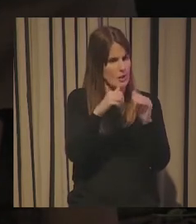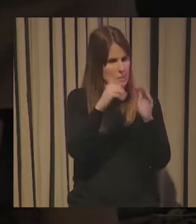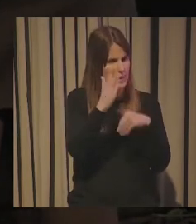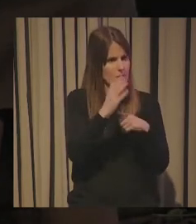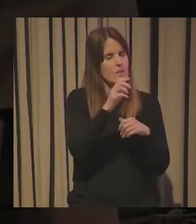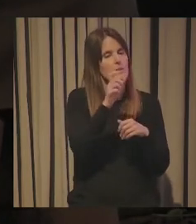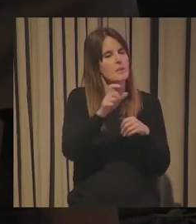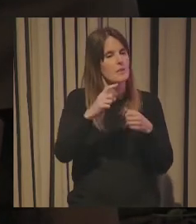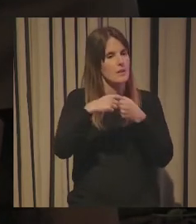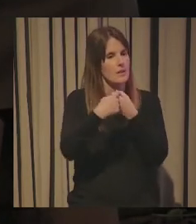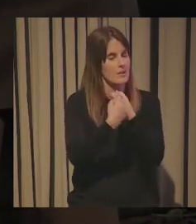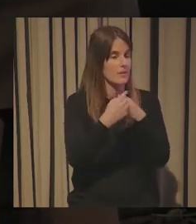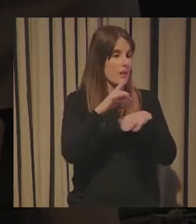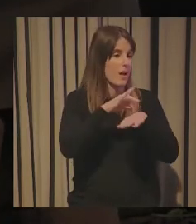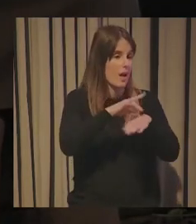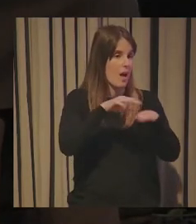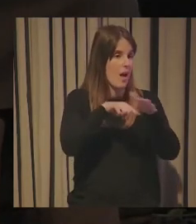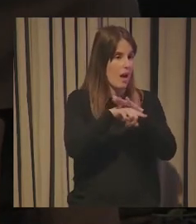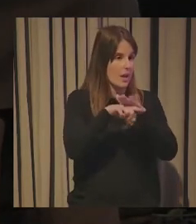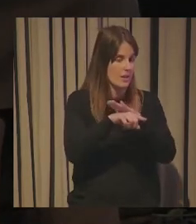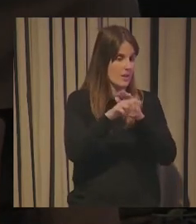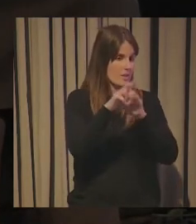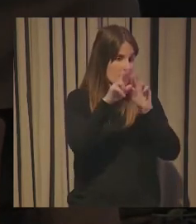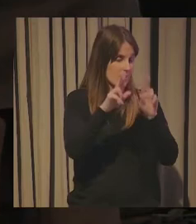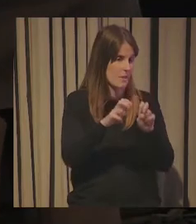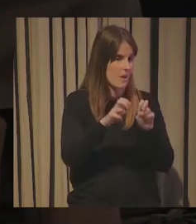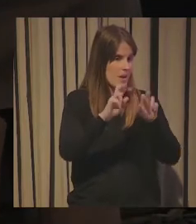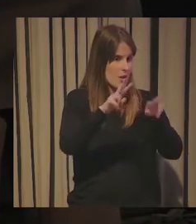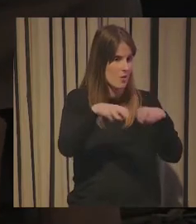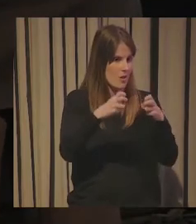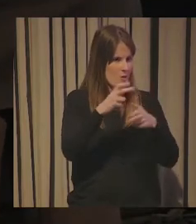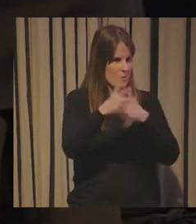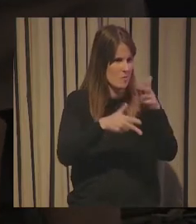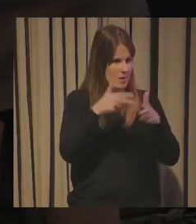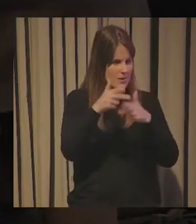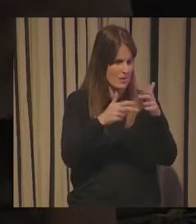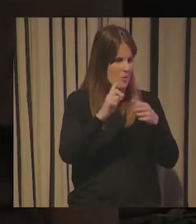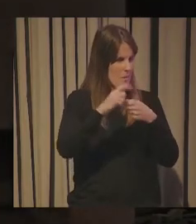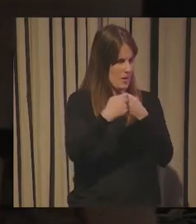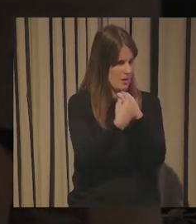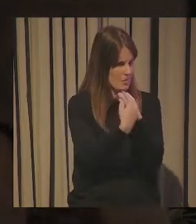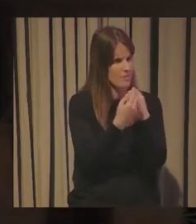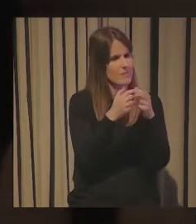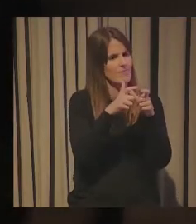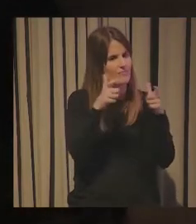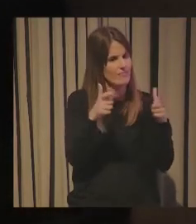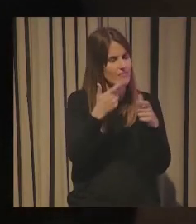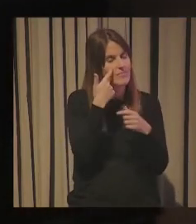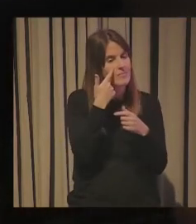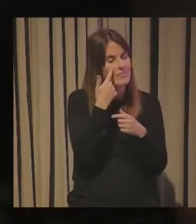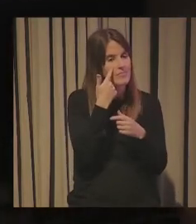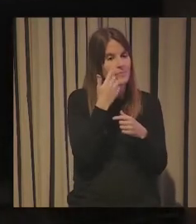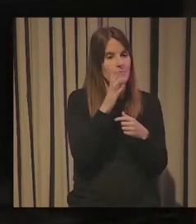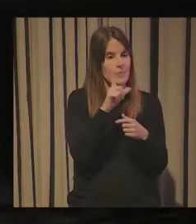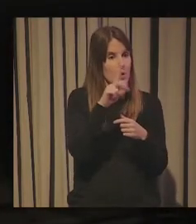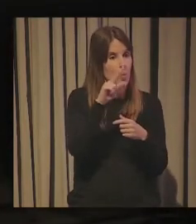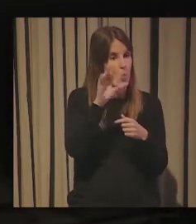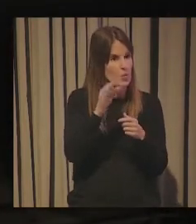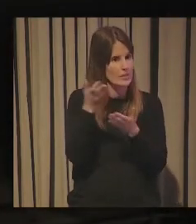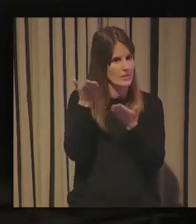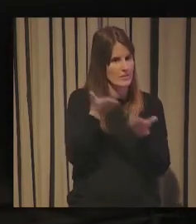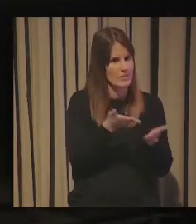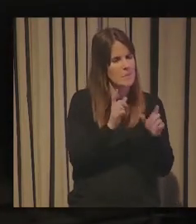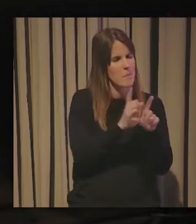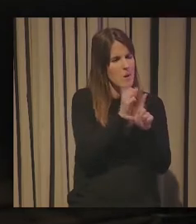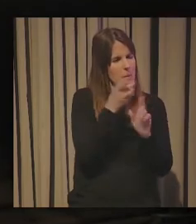275 agentes del ecosistema de innovación vasco. Con lo cual, cedo la palabra a Luis Manero para después, con